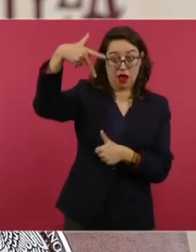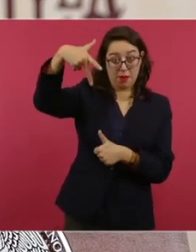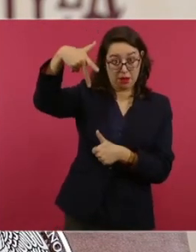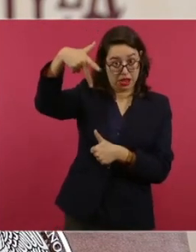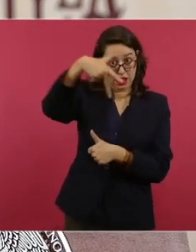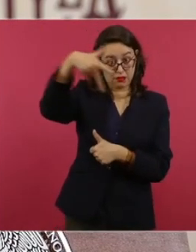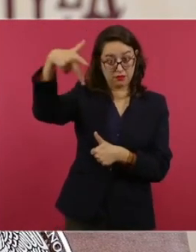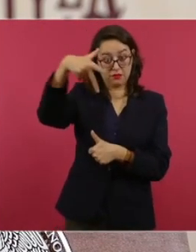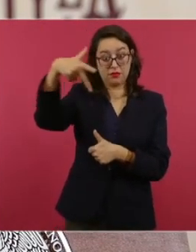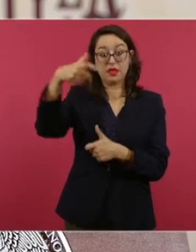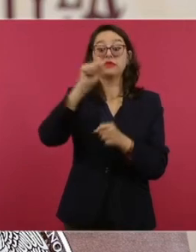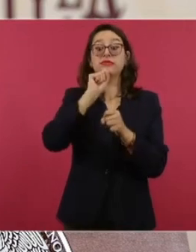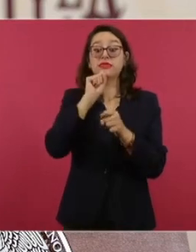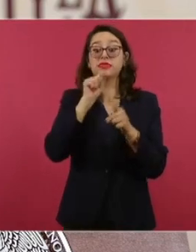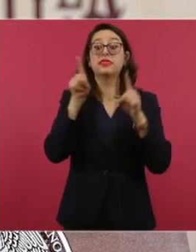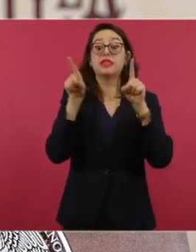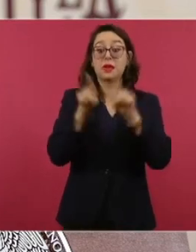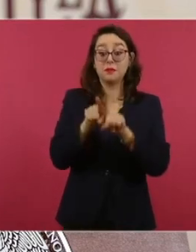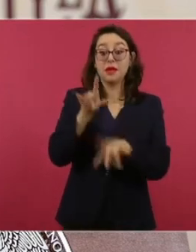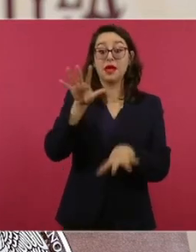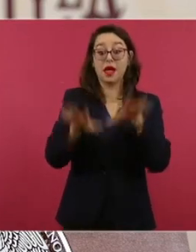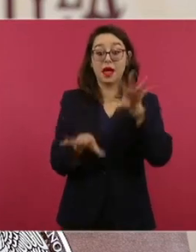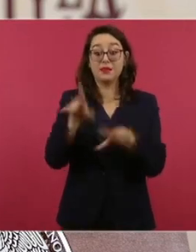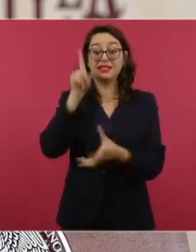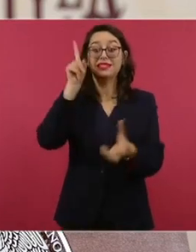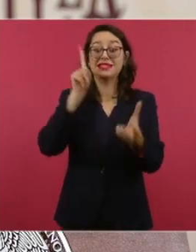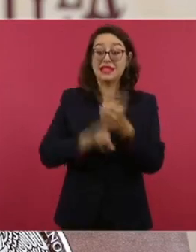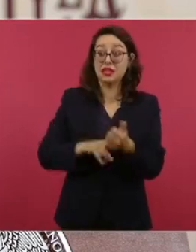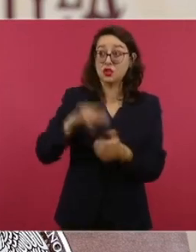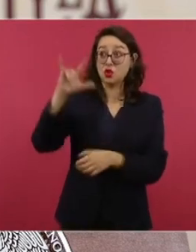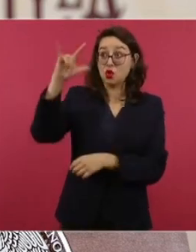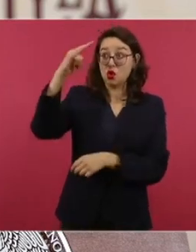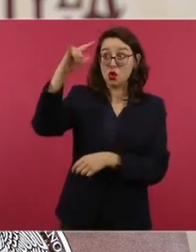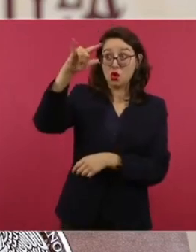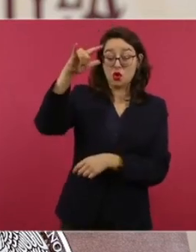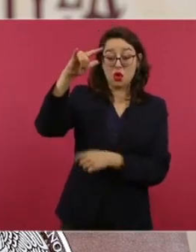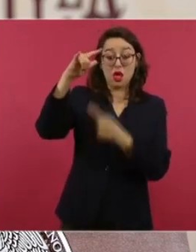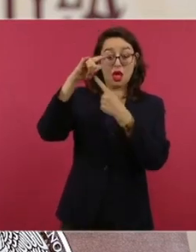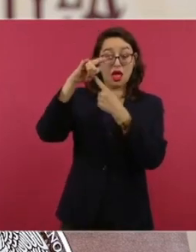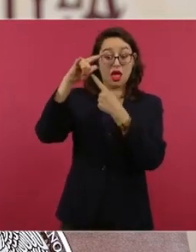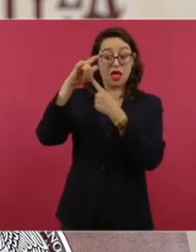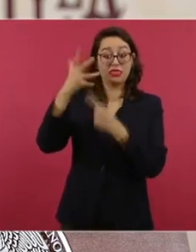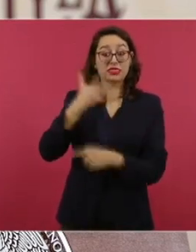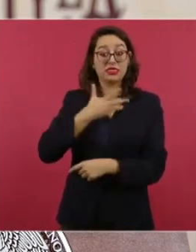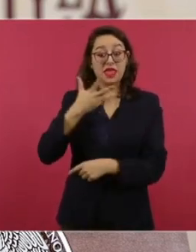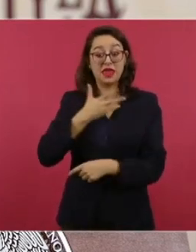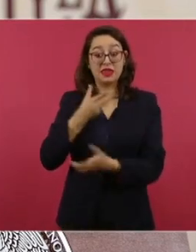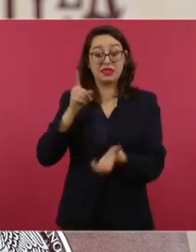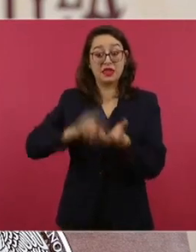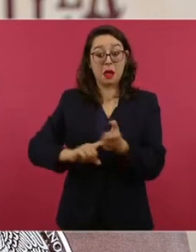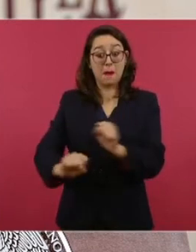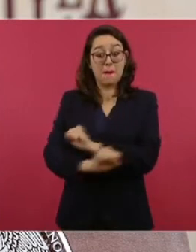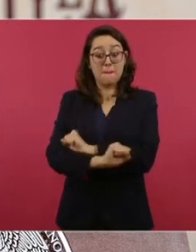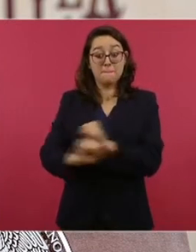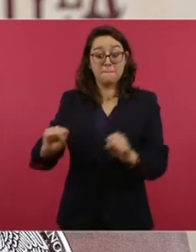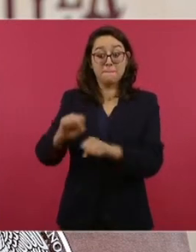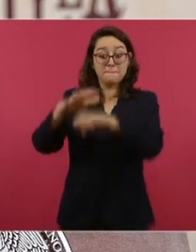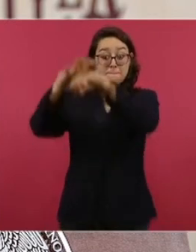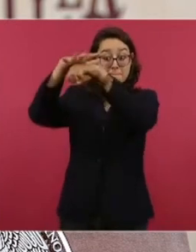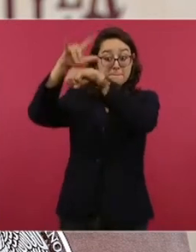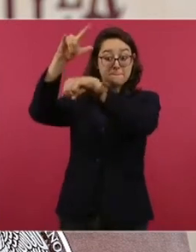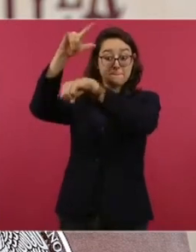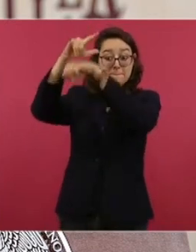artefactos explosivos que dañan a la población, que dañan a las autoridades.